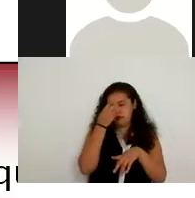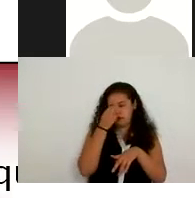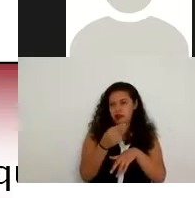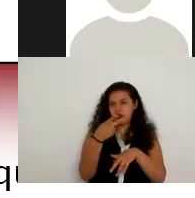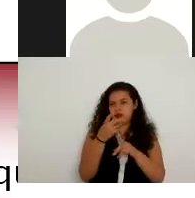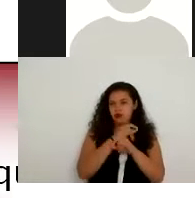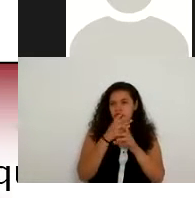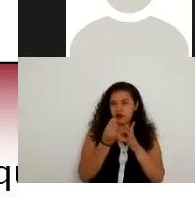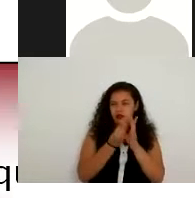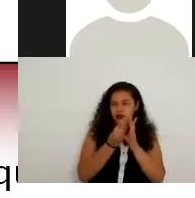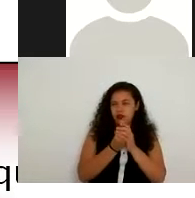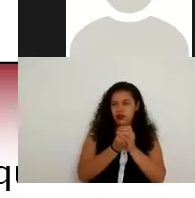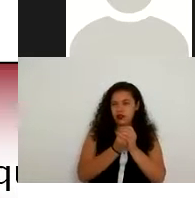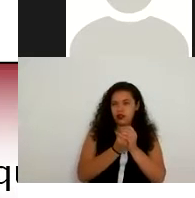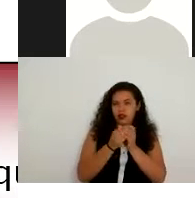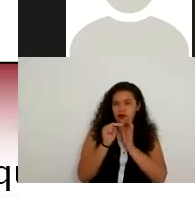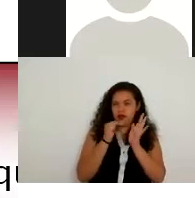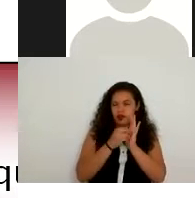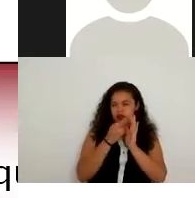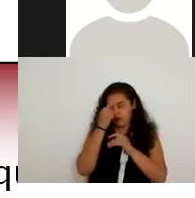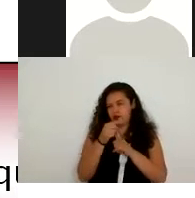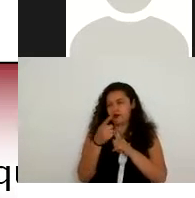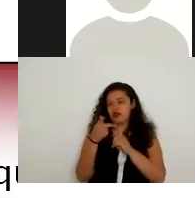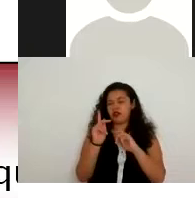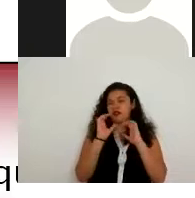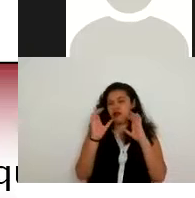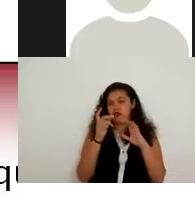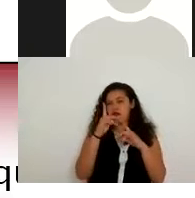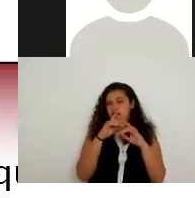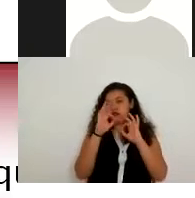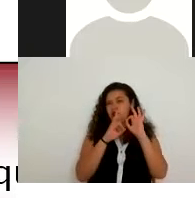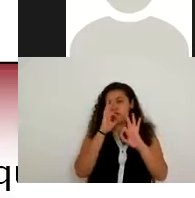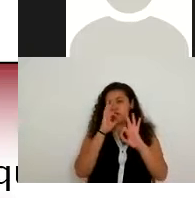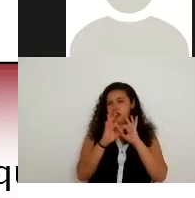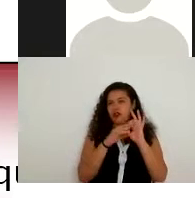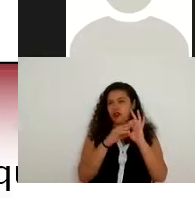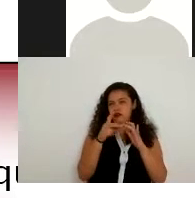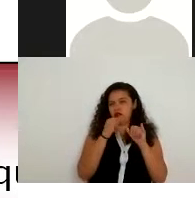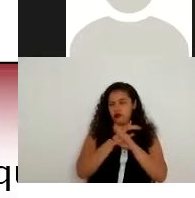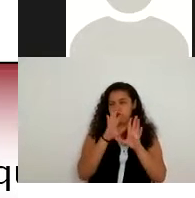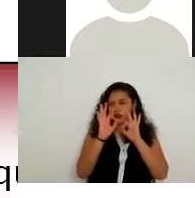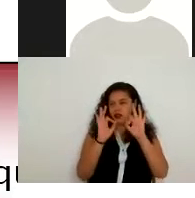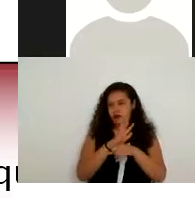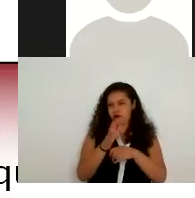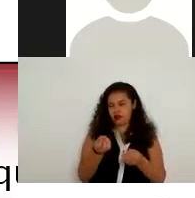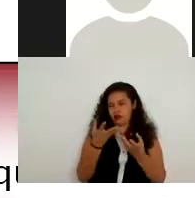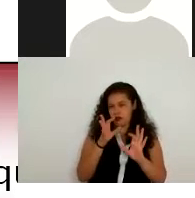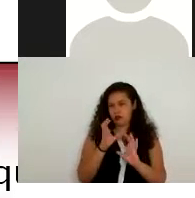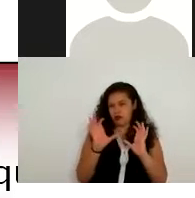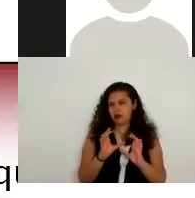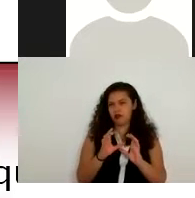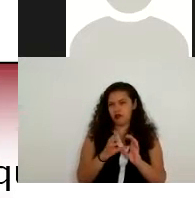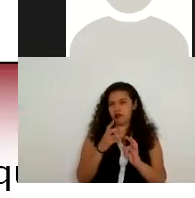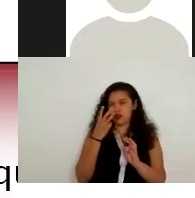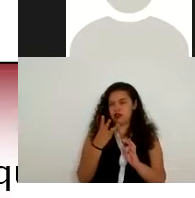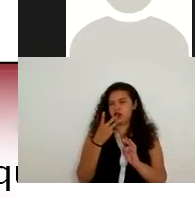para que tengan cuidado con el tratamiento que se le da esa información y por último la persona o departamento de datos